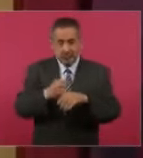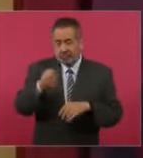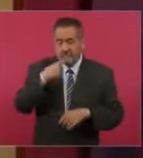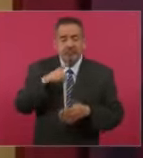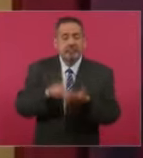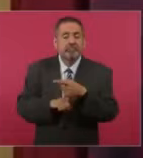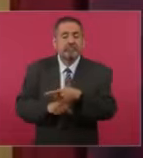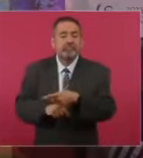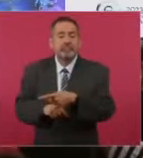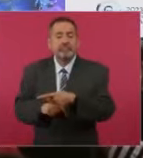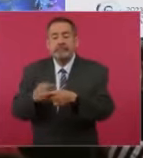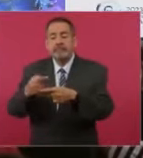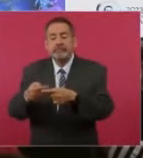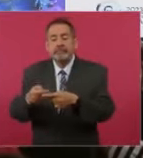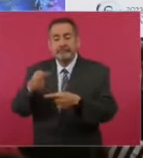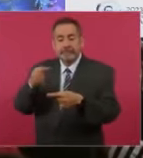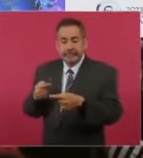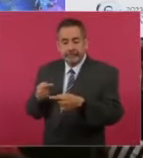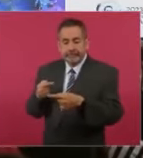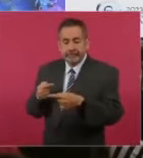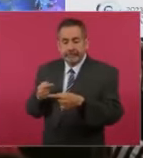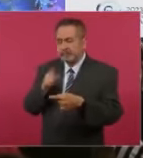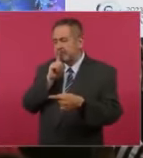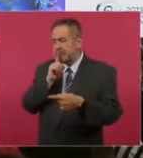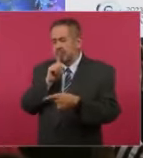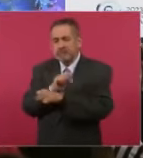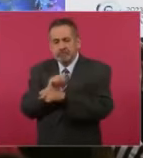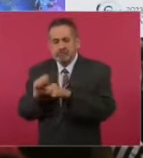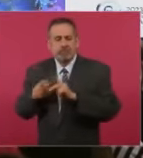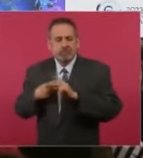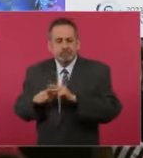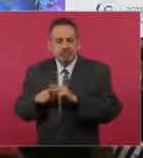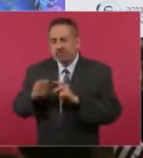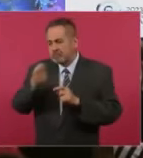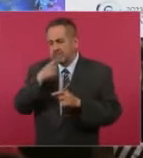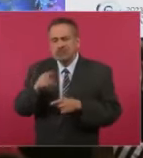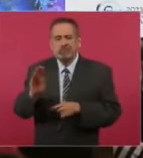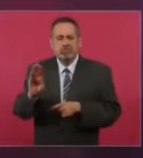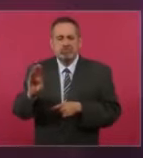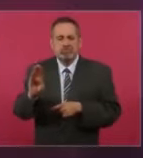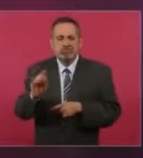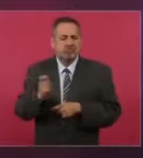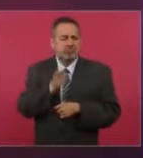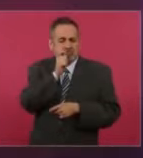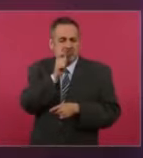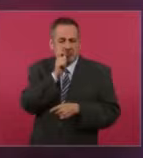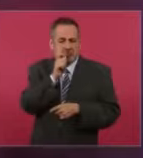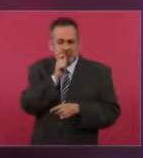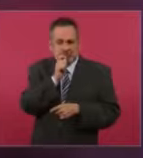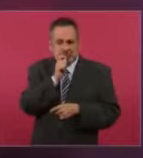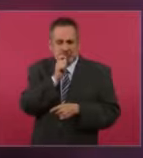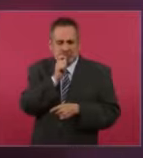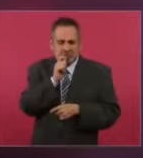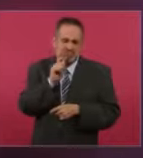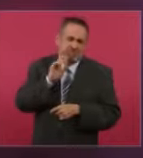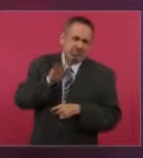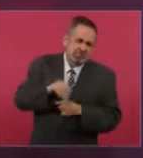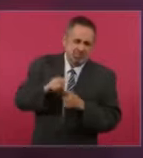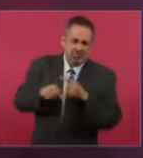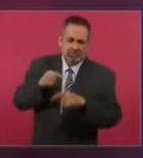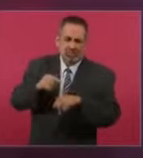es el haber consumido drogas no sintéticas, como la cannabis, la marihuana, o incluso